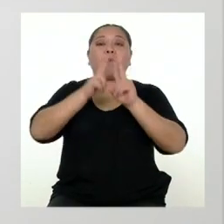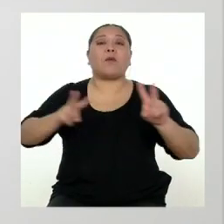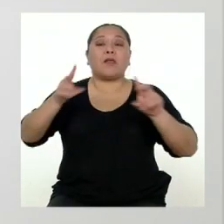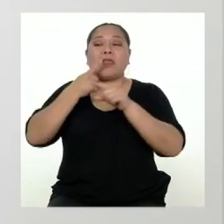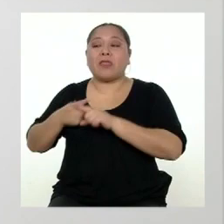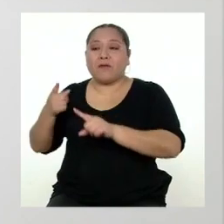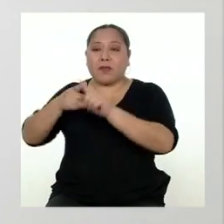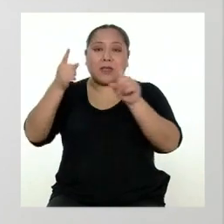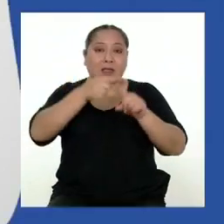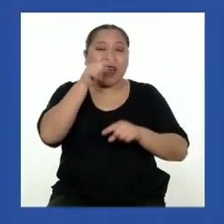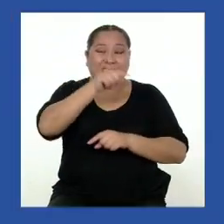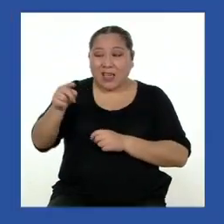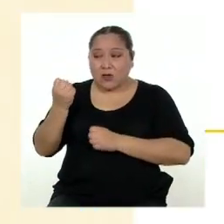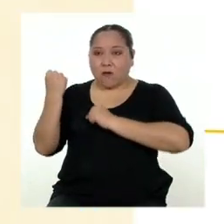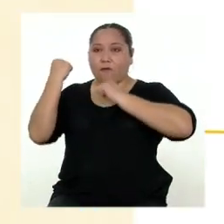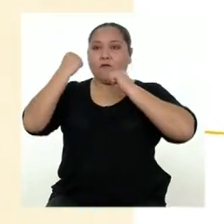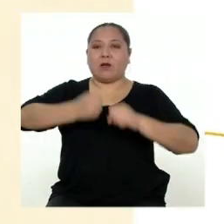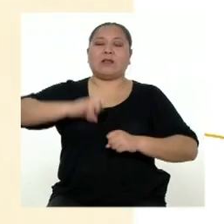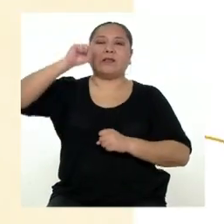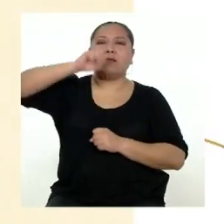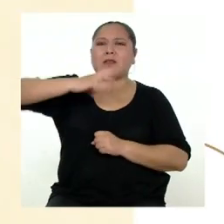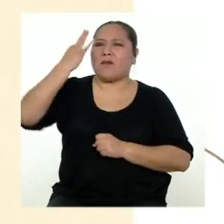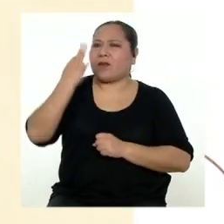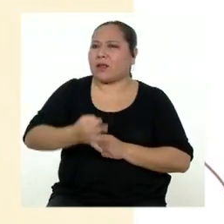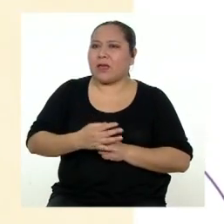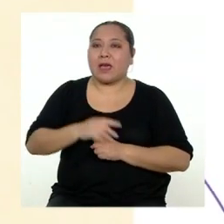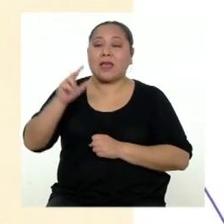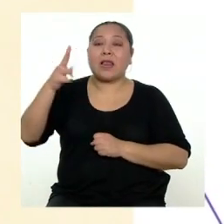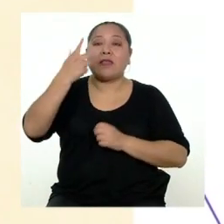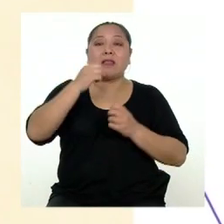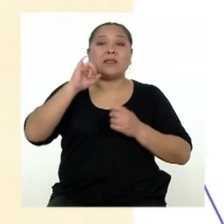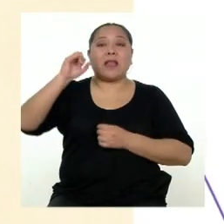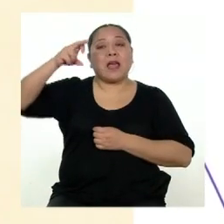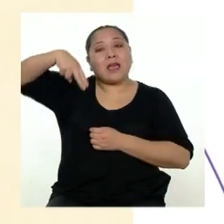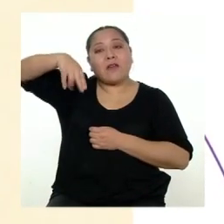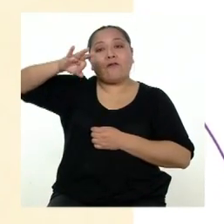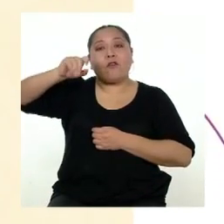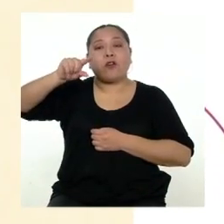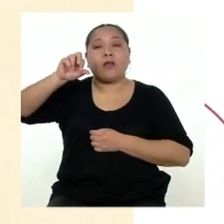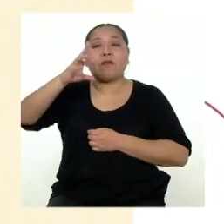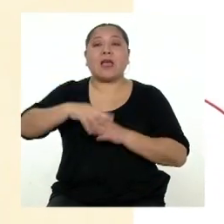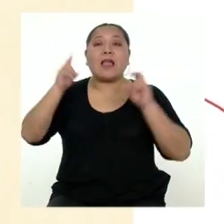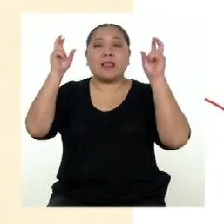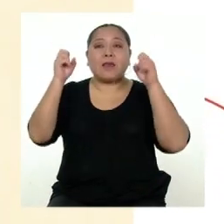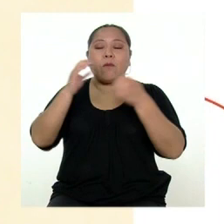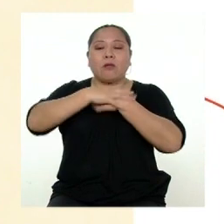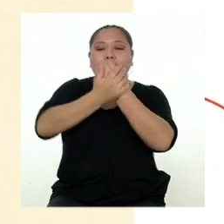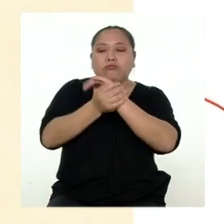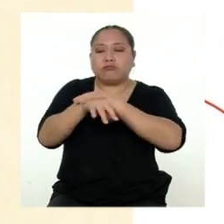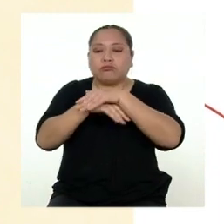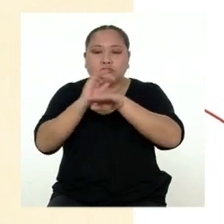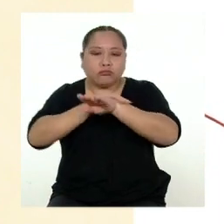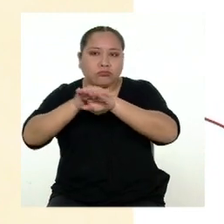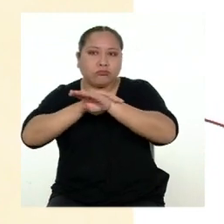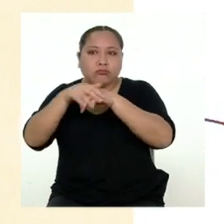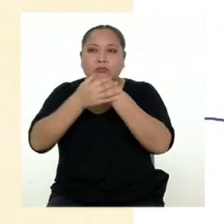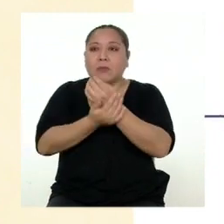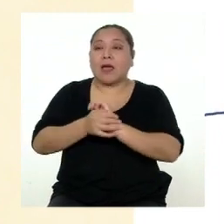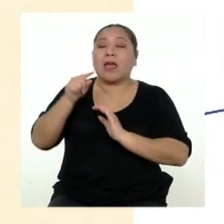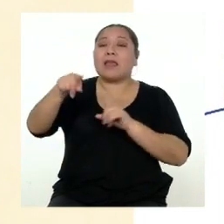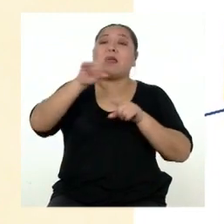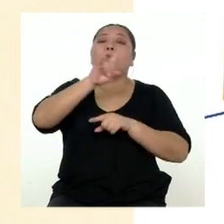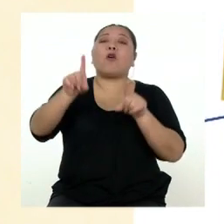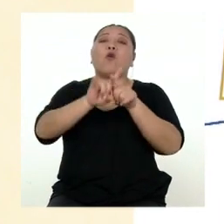diversidad es nuestra fuerza. ¡Es verdad! Y en la tercera infografía, el tema es el lavado de manos. Aquí también utiliza